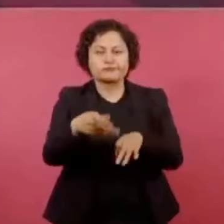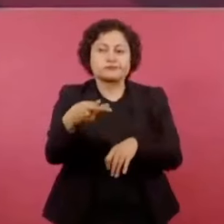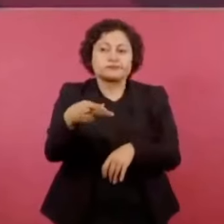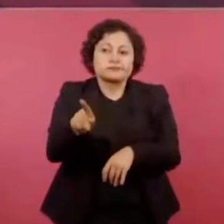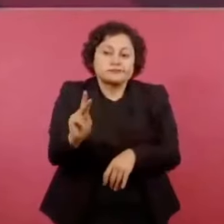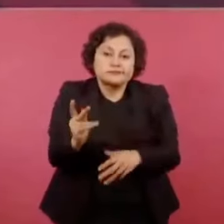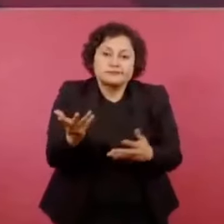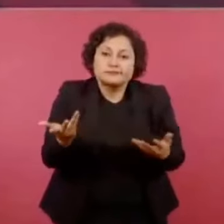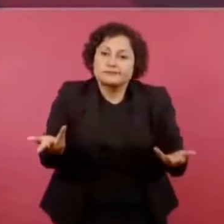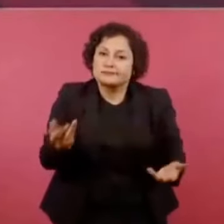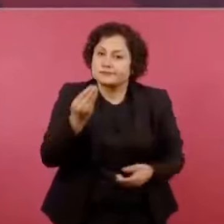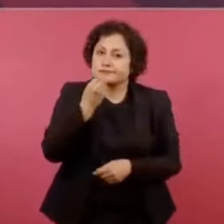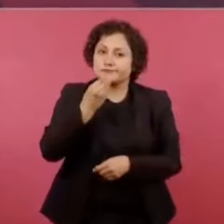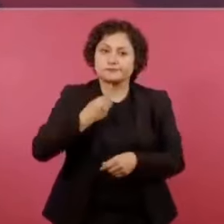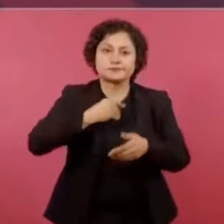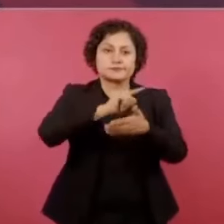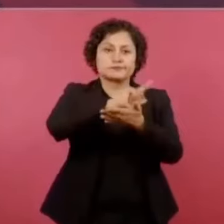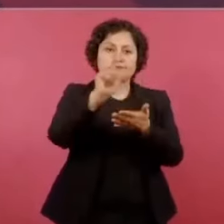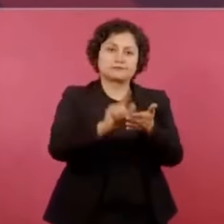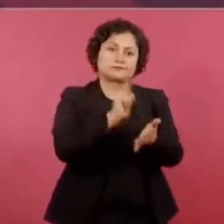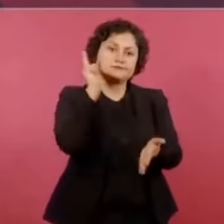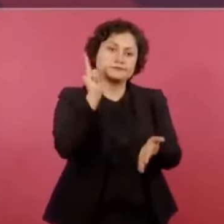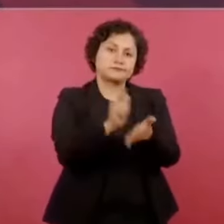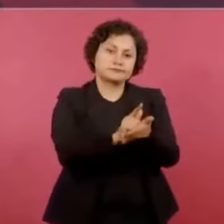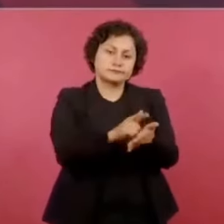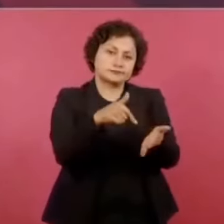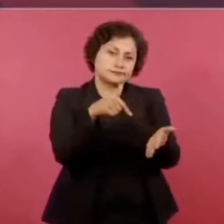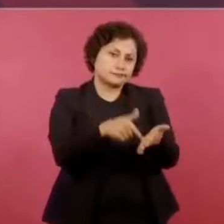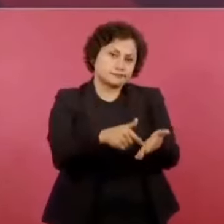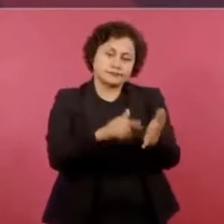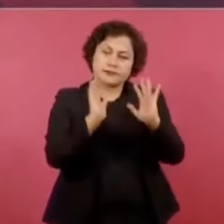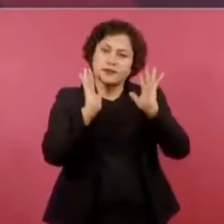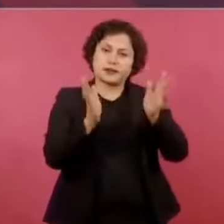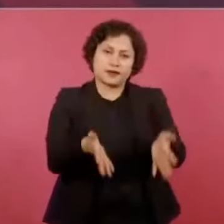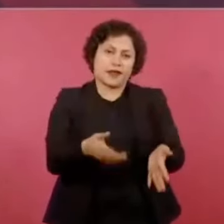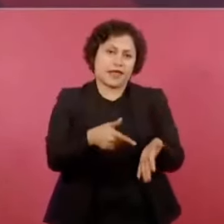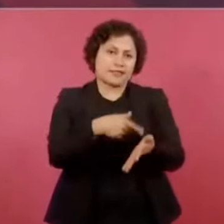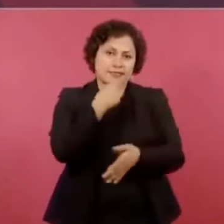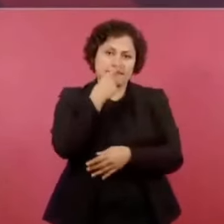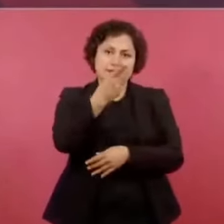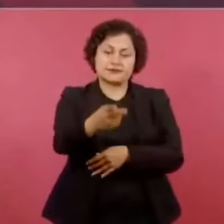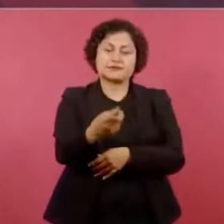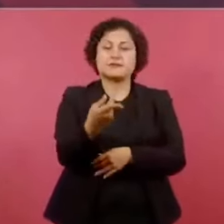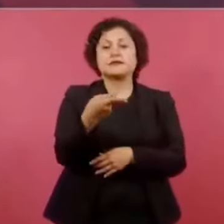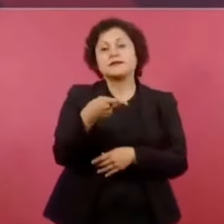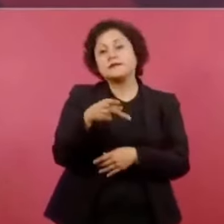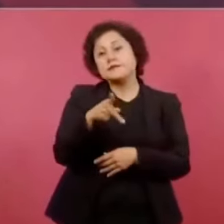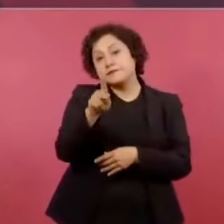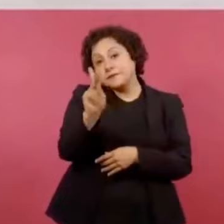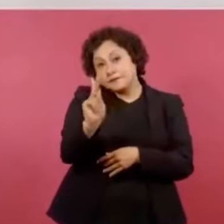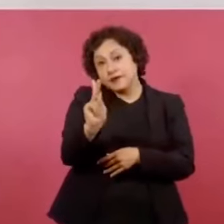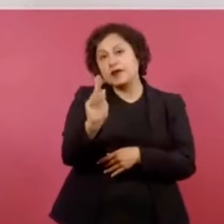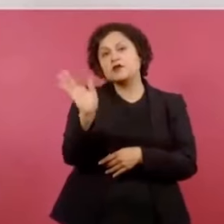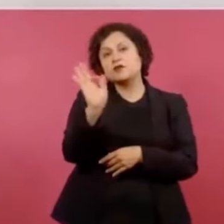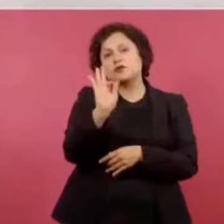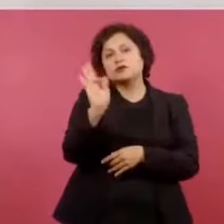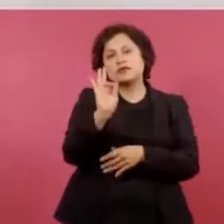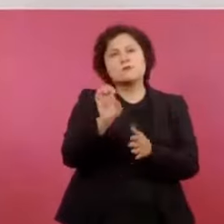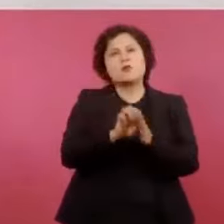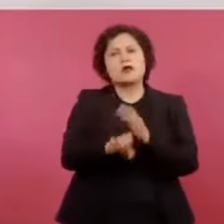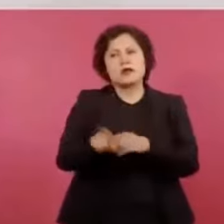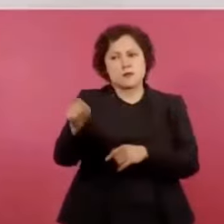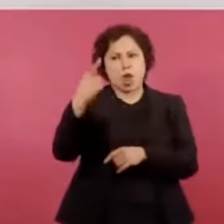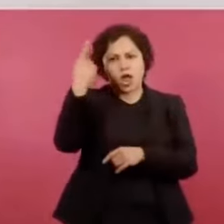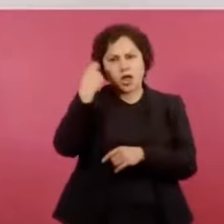es la norma, pero si uno los invita, por ejemplo,